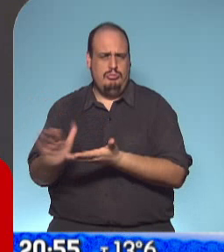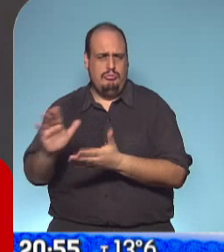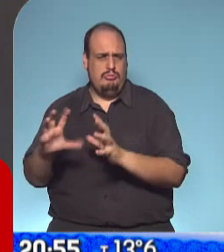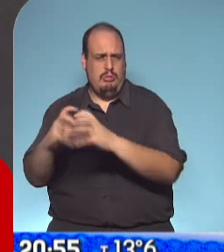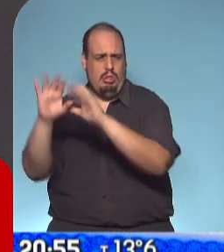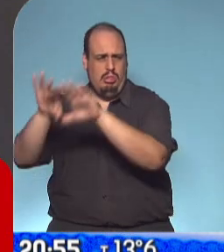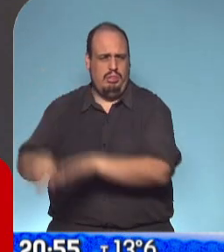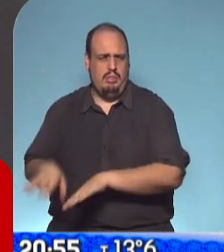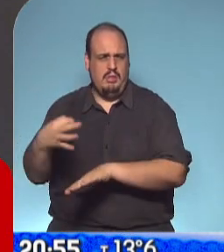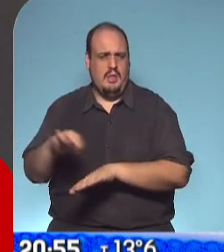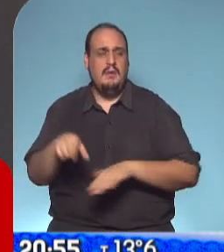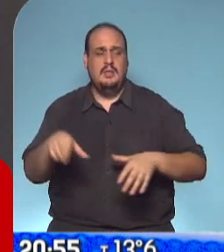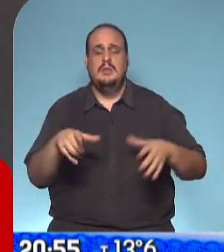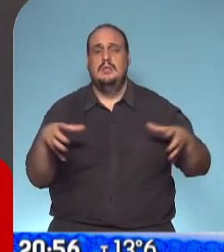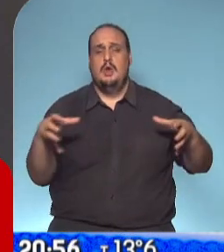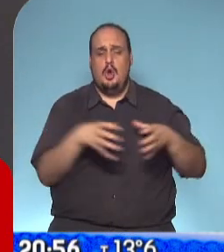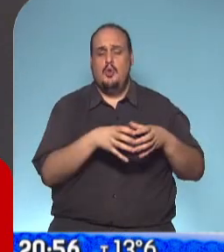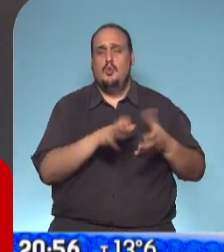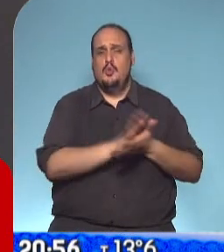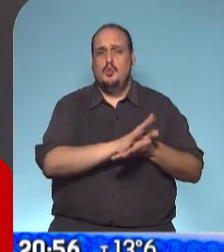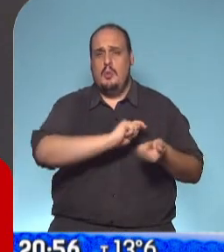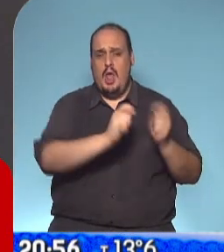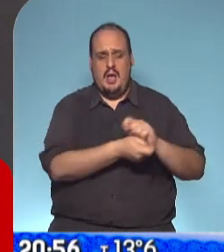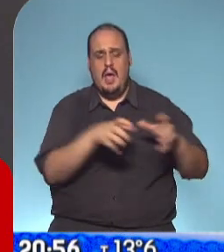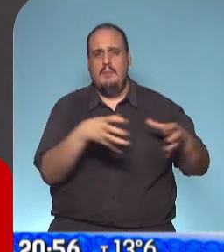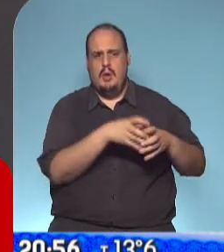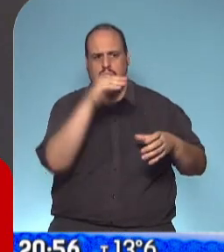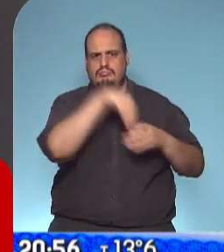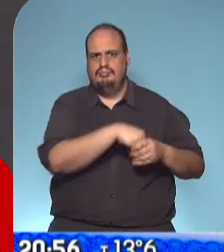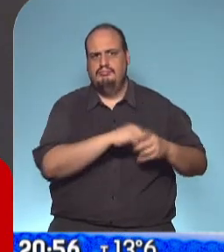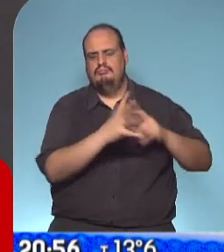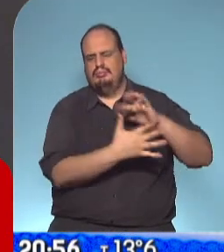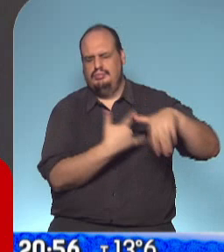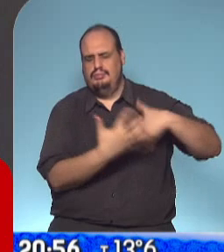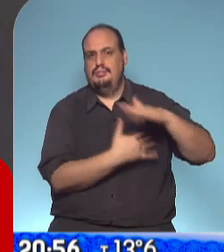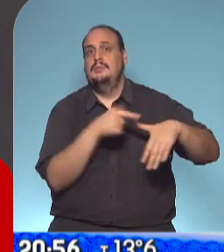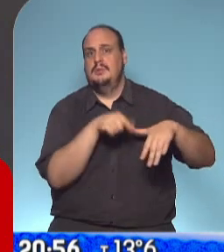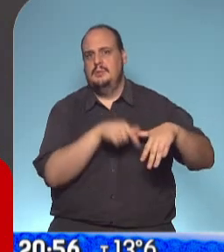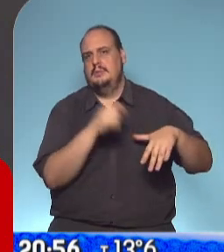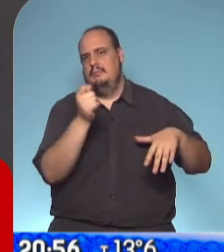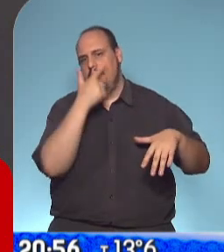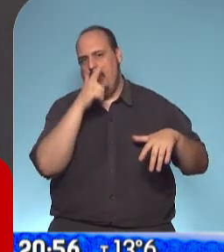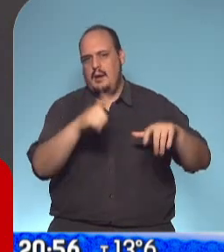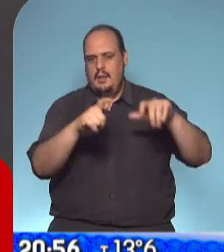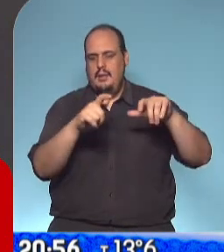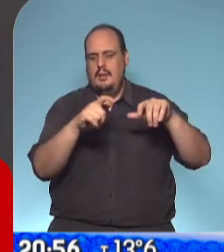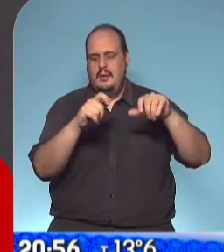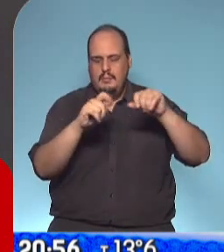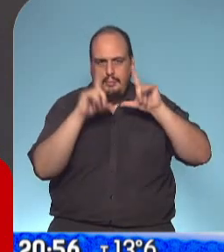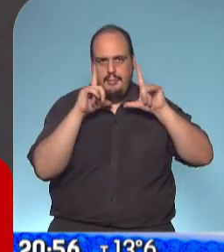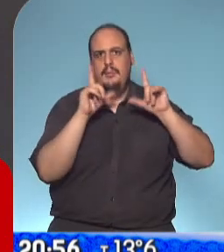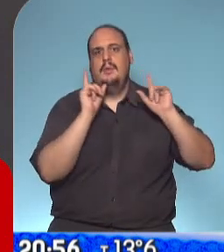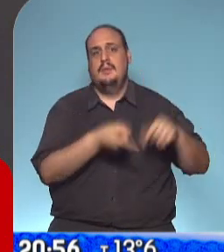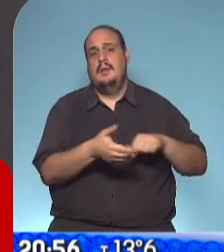Cambio hoy está bastante convulsionada con la reaparición de Macri, con un sector muy duro que está criticando muy fuerte al gobierno y